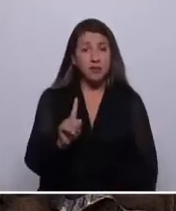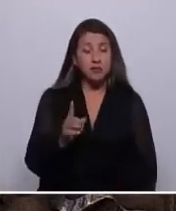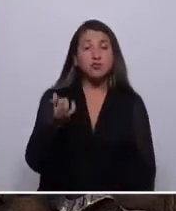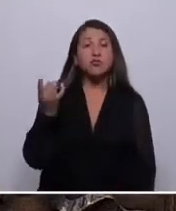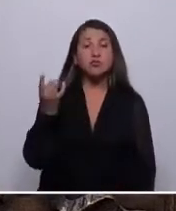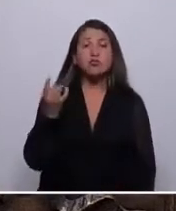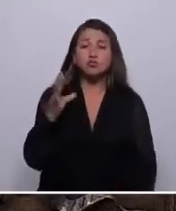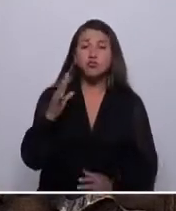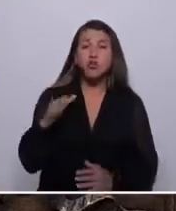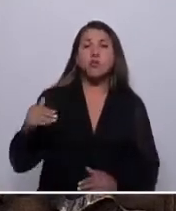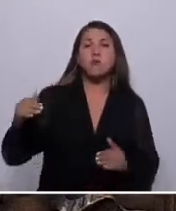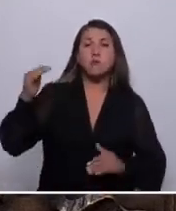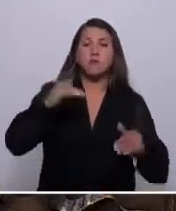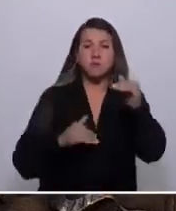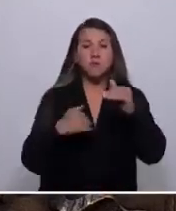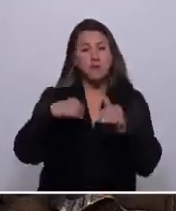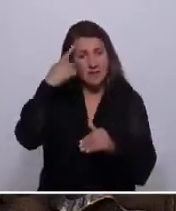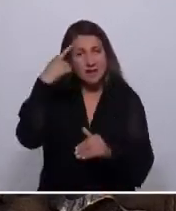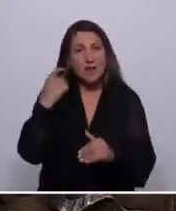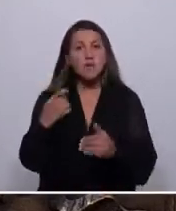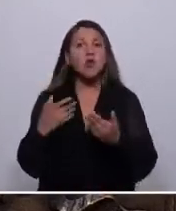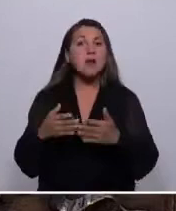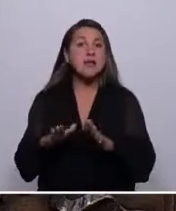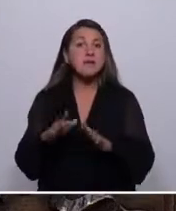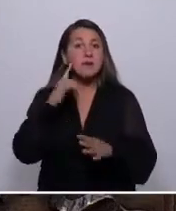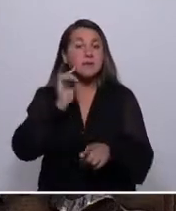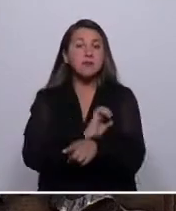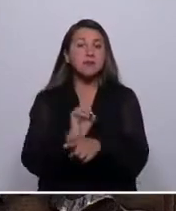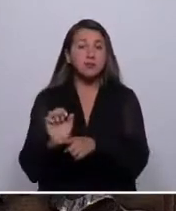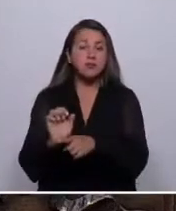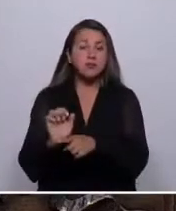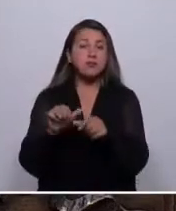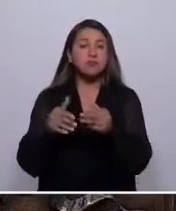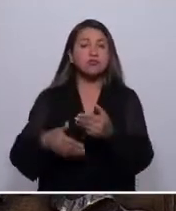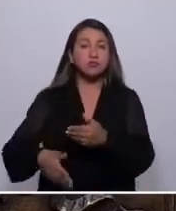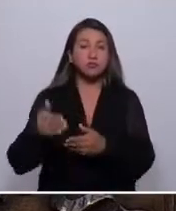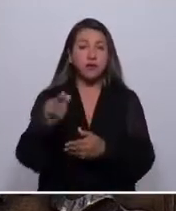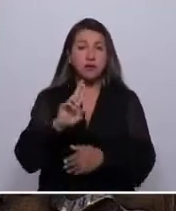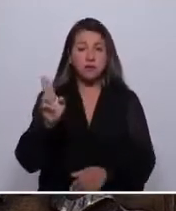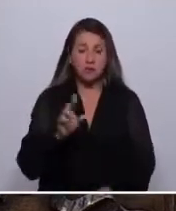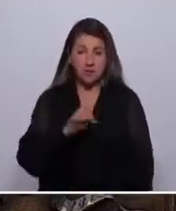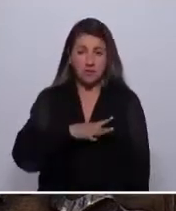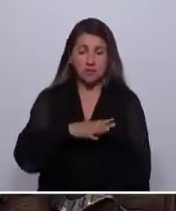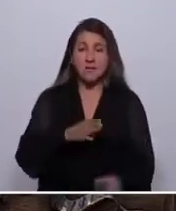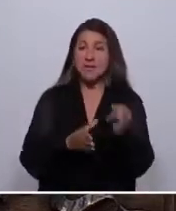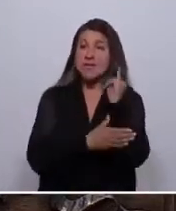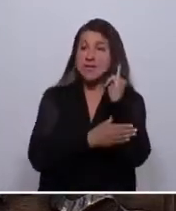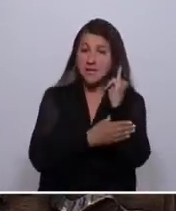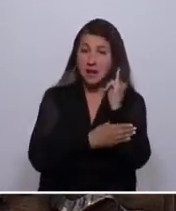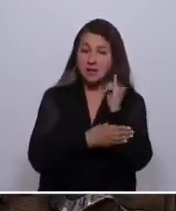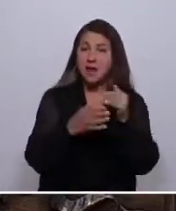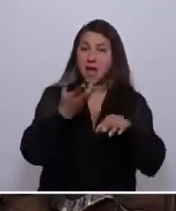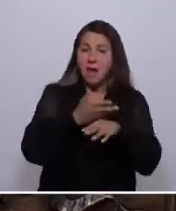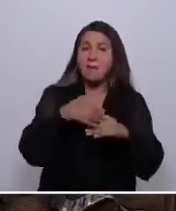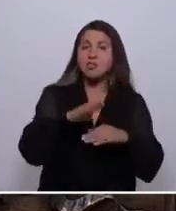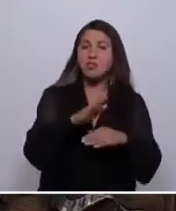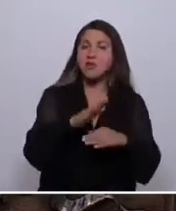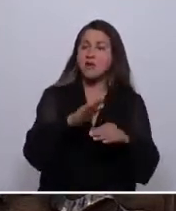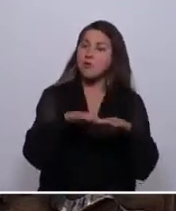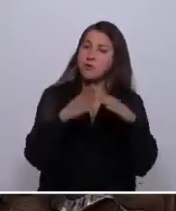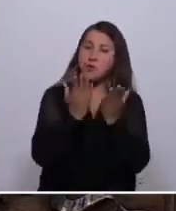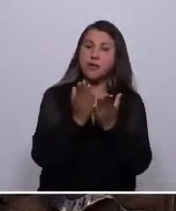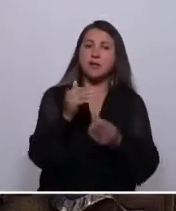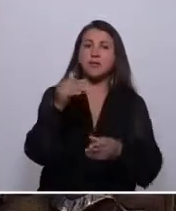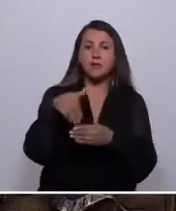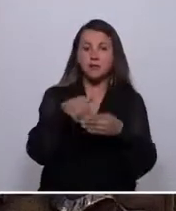imperativo para los que creemos en una libre y sustentable República de Chile. La izquierda tiene la mayoría absoluta en esta convención.